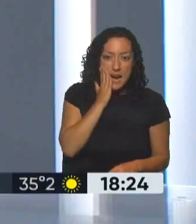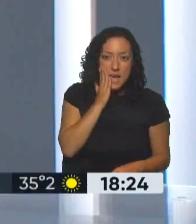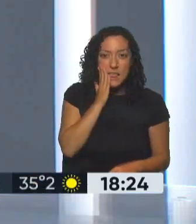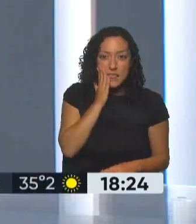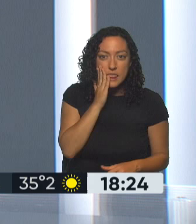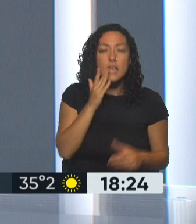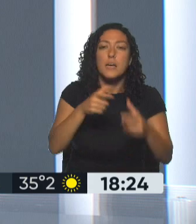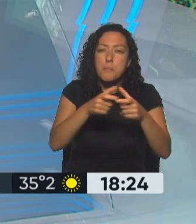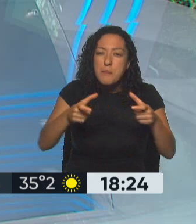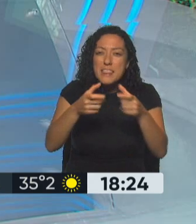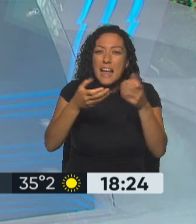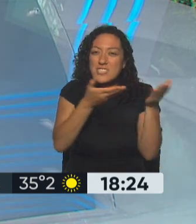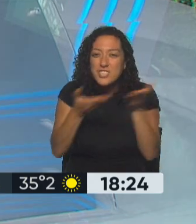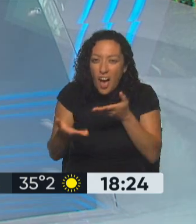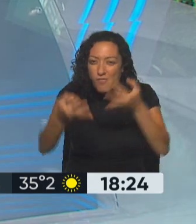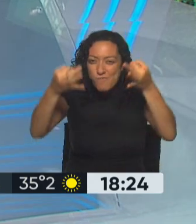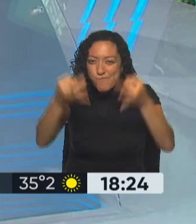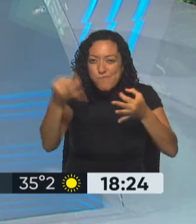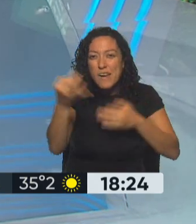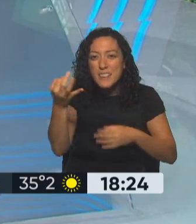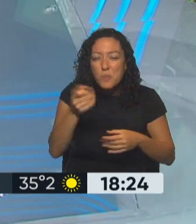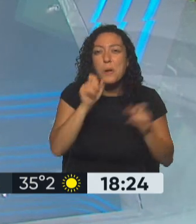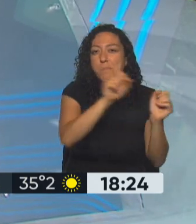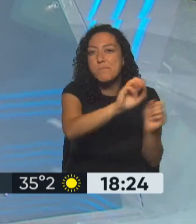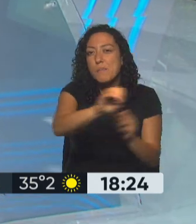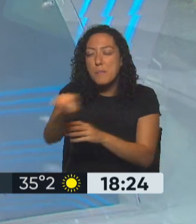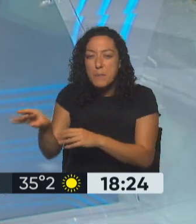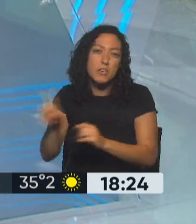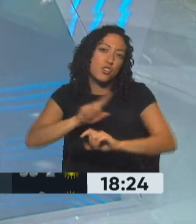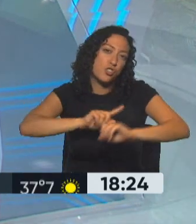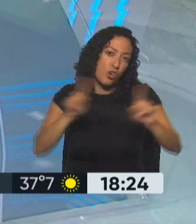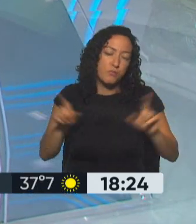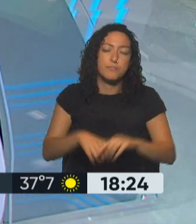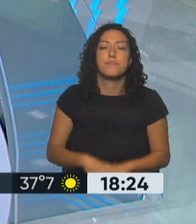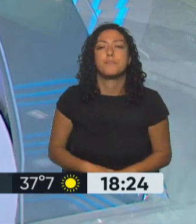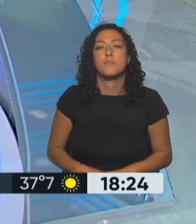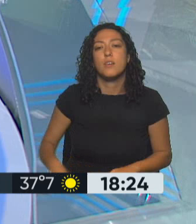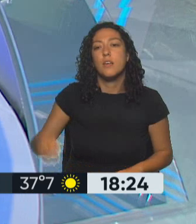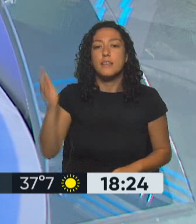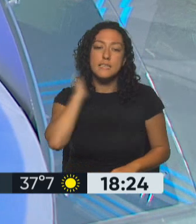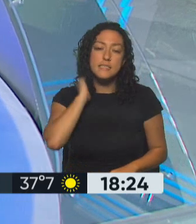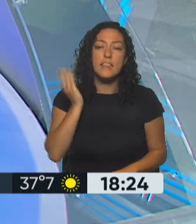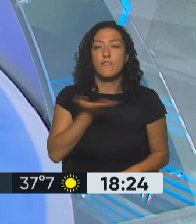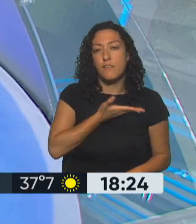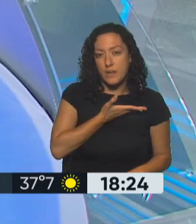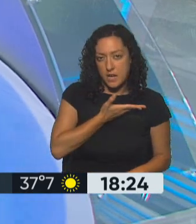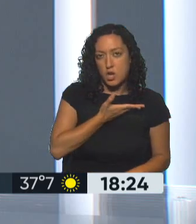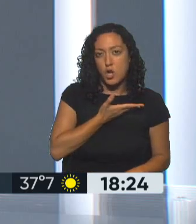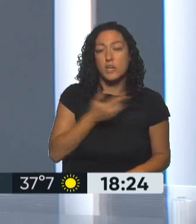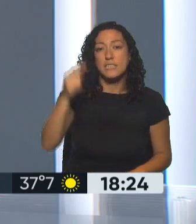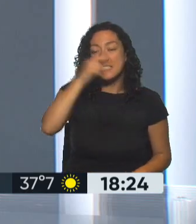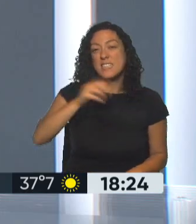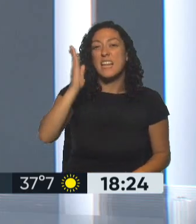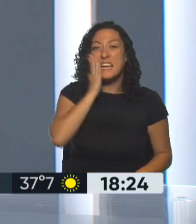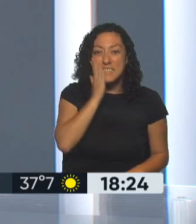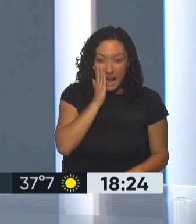invitaciones particulares, digamos, sino que lo que ha trascendido hasta el momento es esto. 16 de febrero tiene fecha, 19 horas.